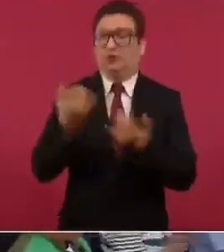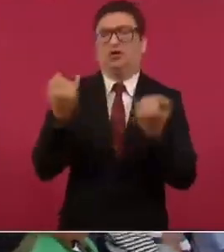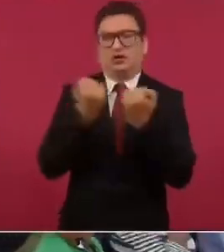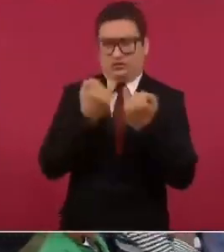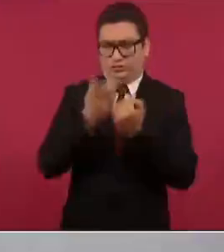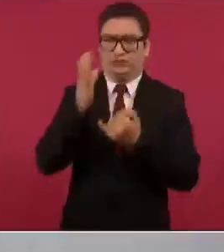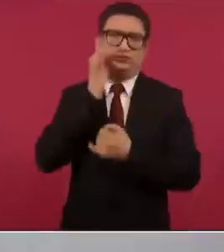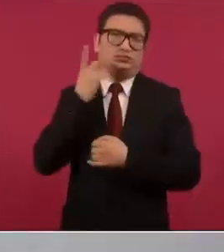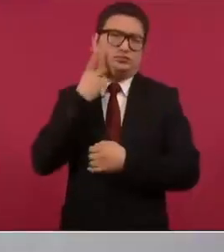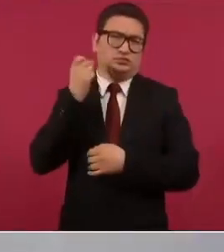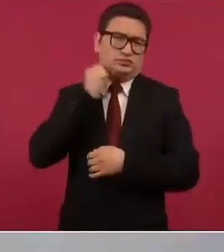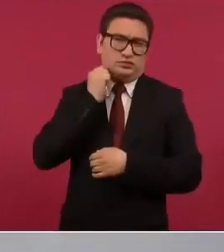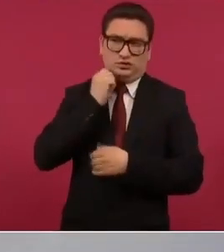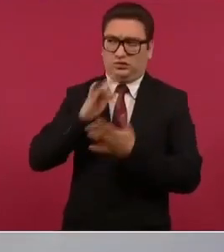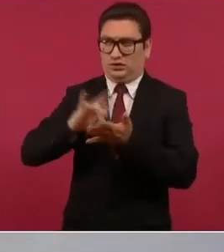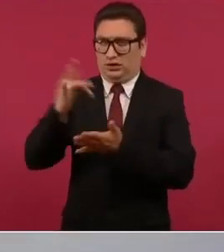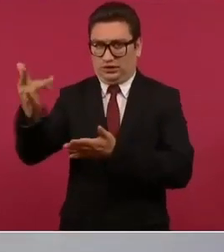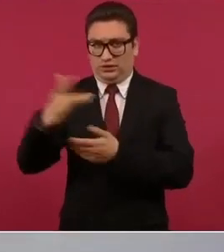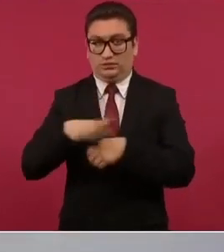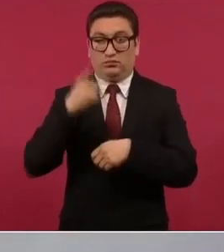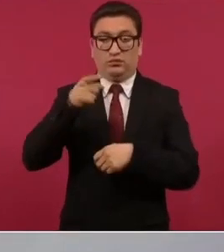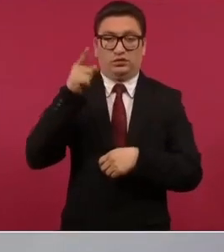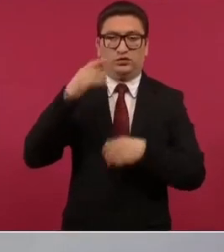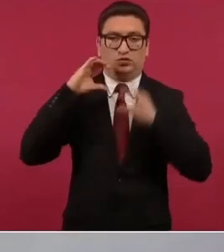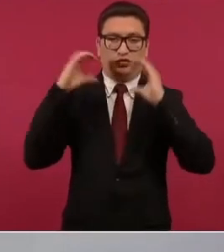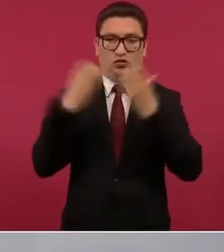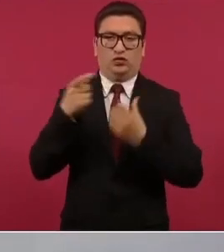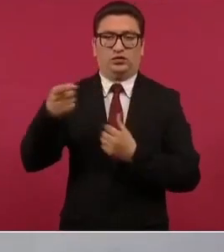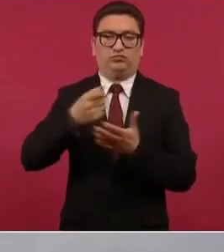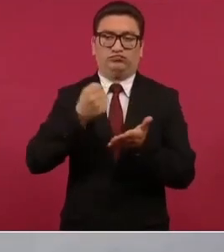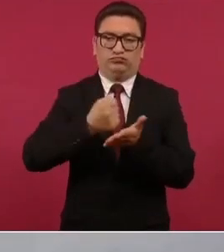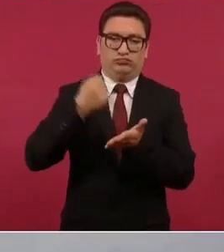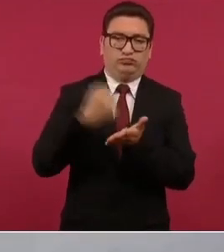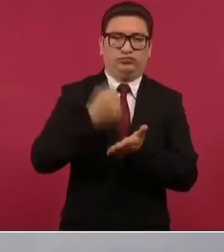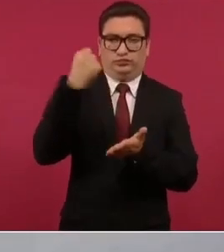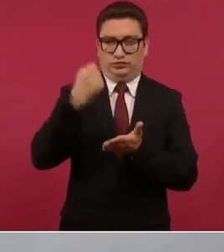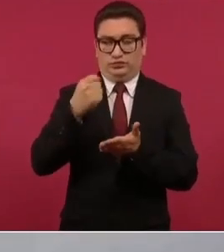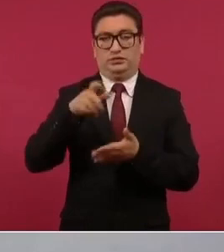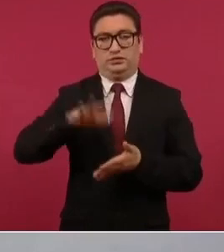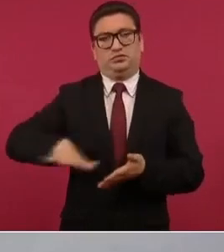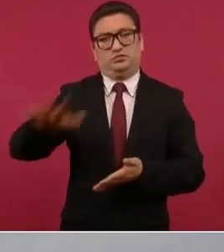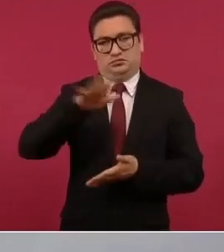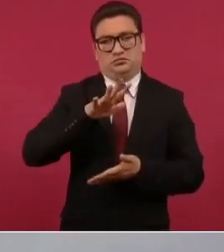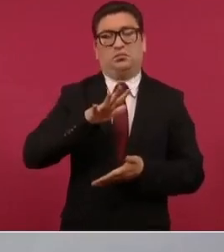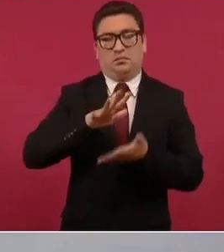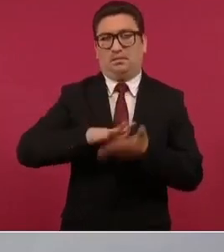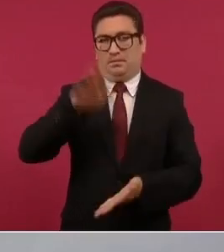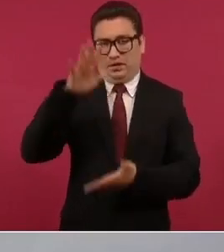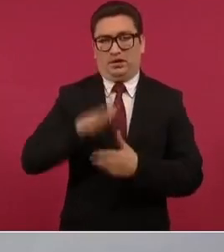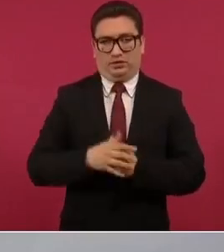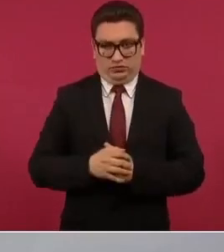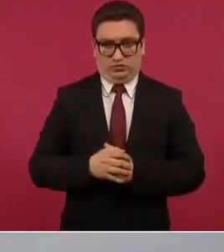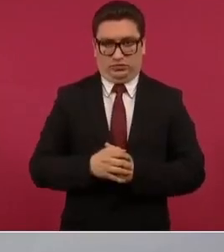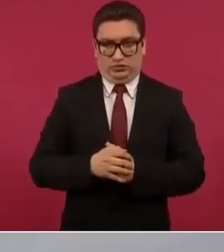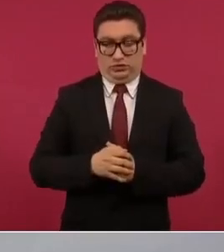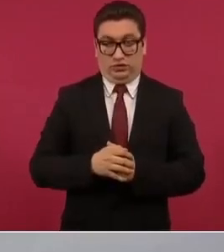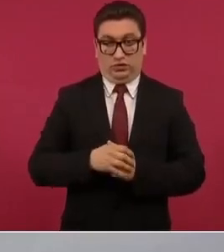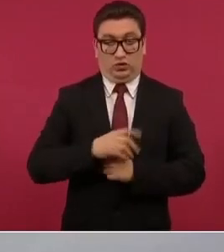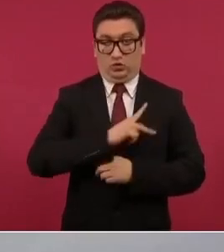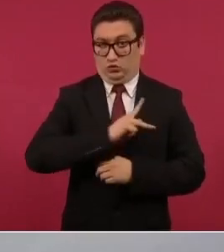en el Congreso y en la mayoría no en todas